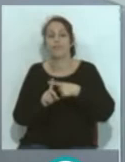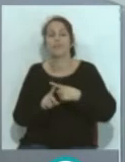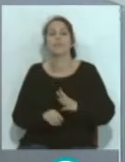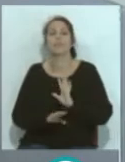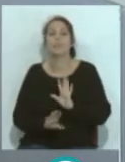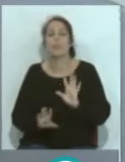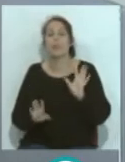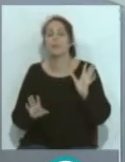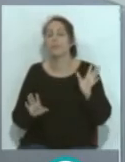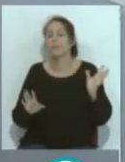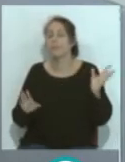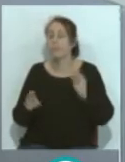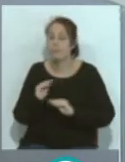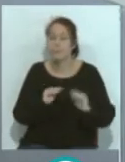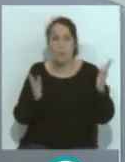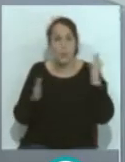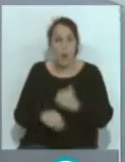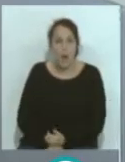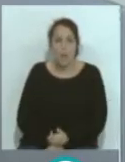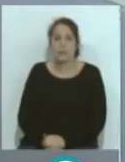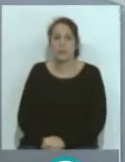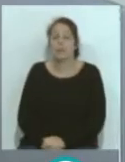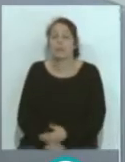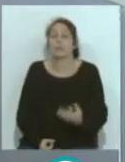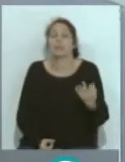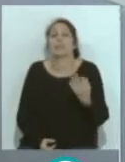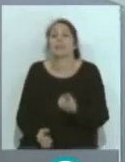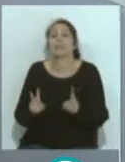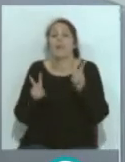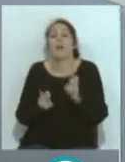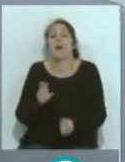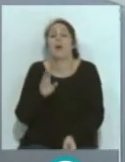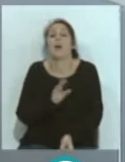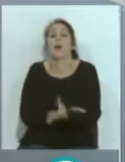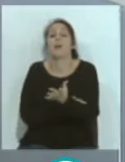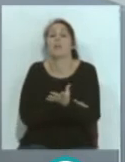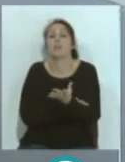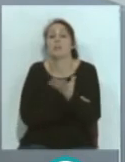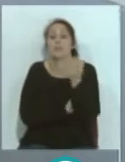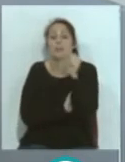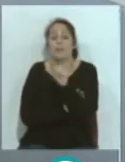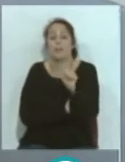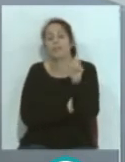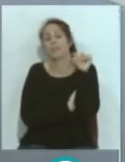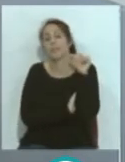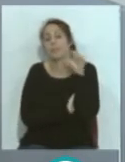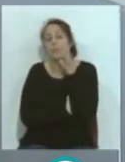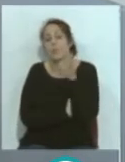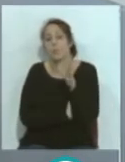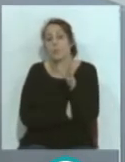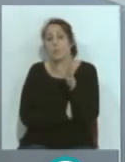irremediablemente tenía que salir el tema que nos ha ocupado durante toda esta semana, porque